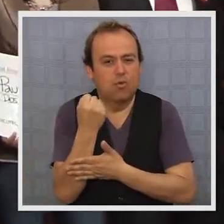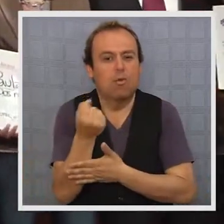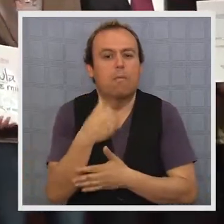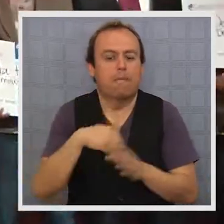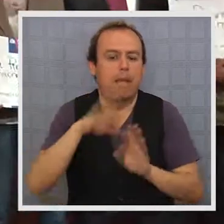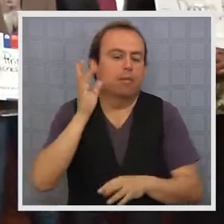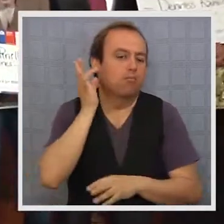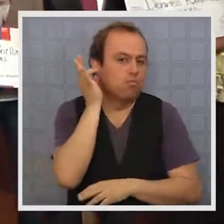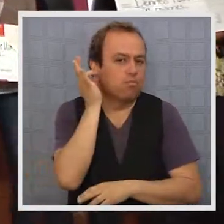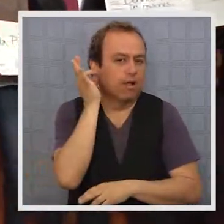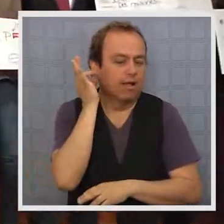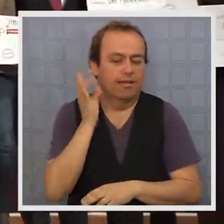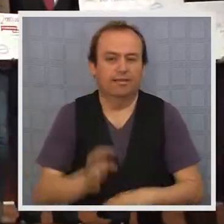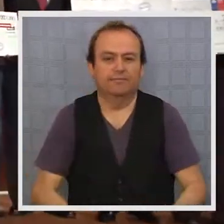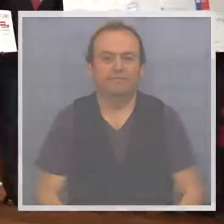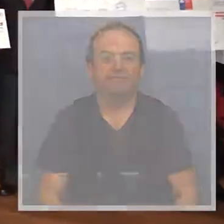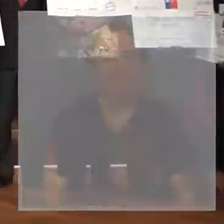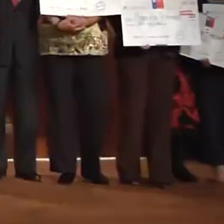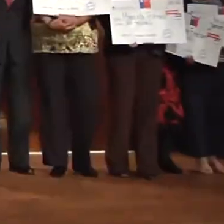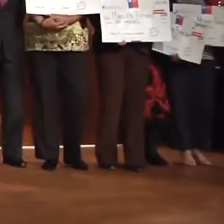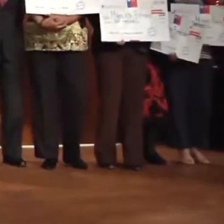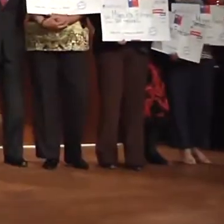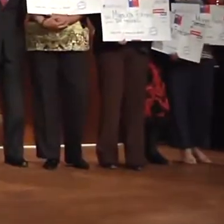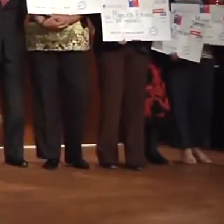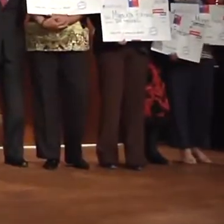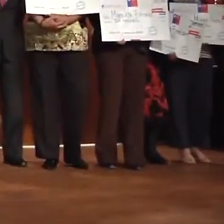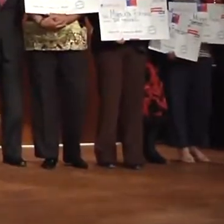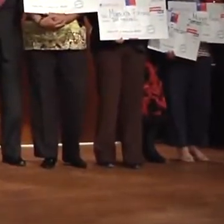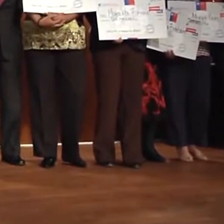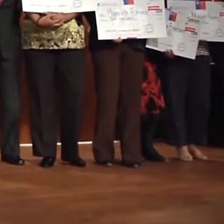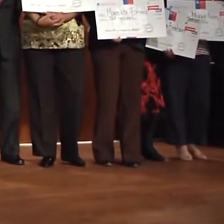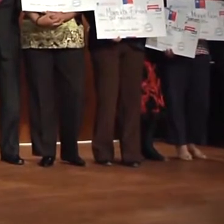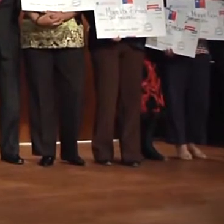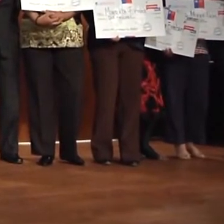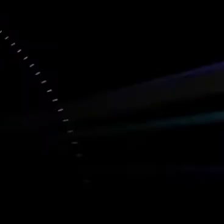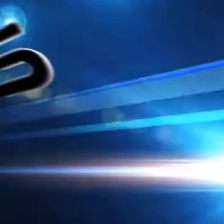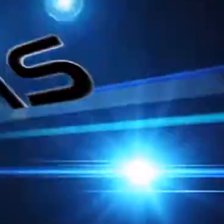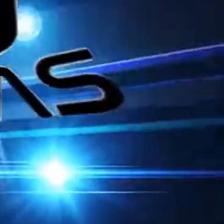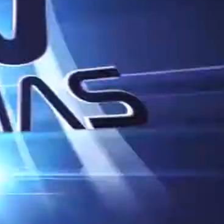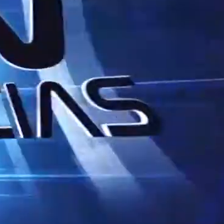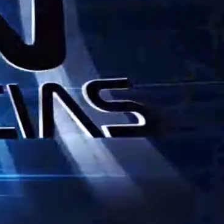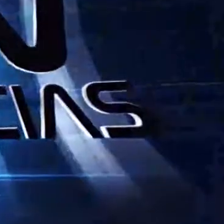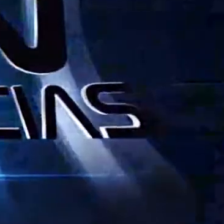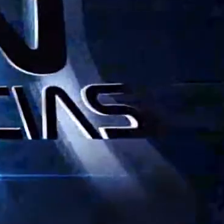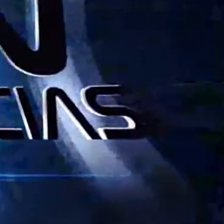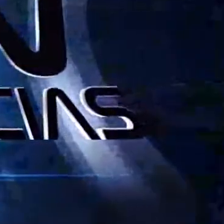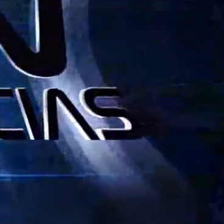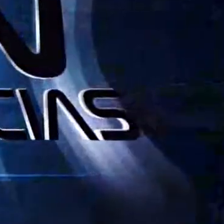fueron mujeres. ¡Gracias! ¡Gracias! ¡Gracias! ¡Gracias!